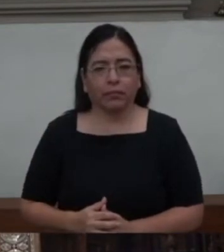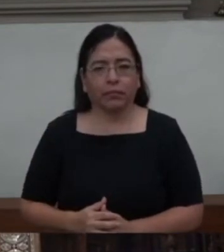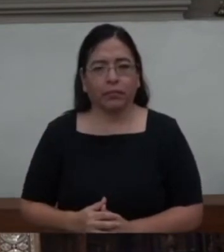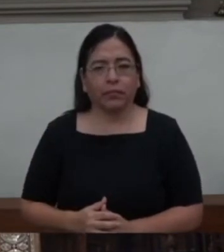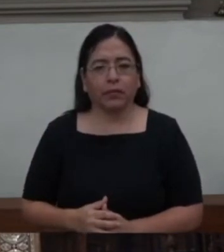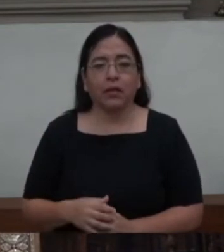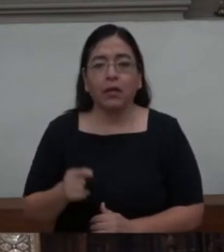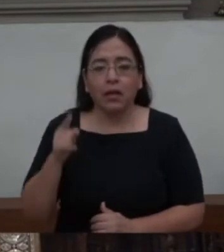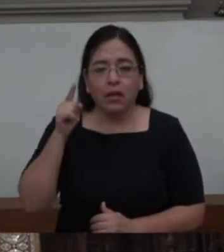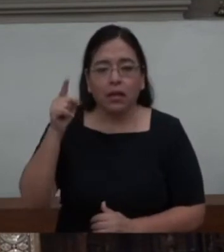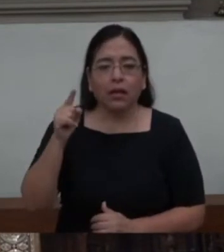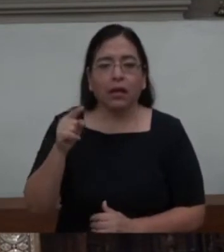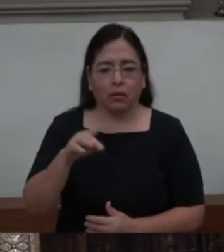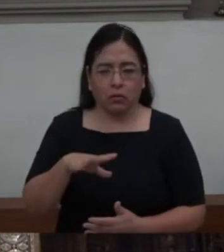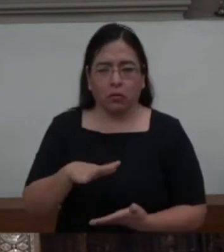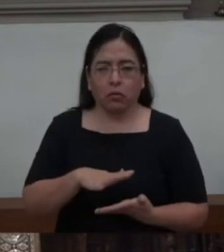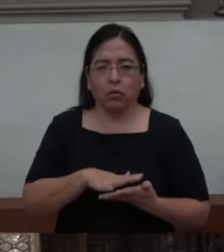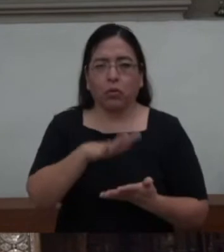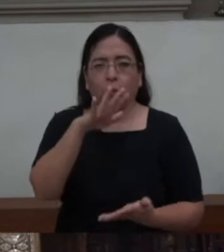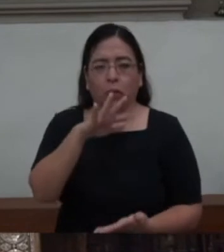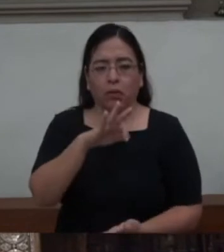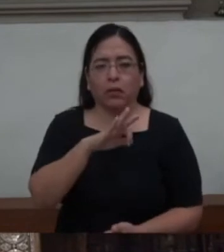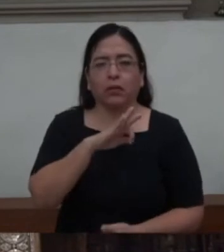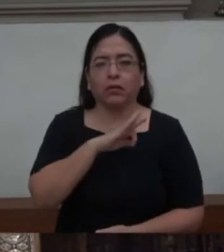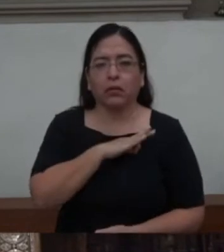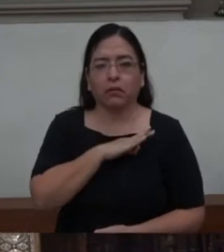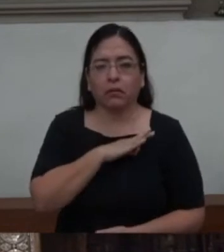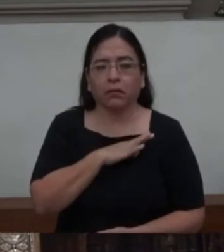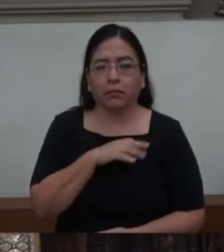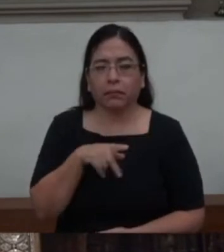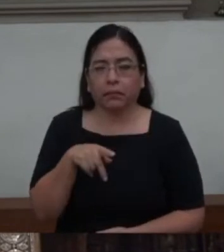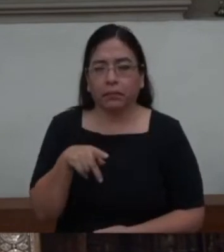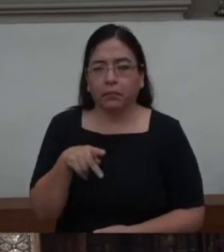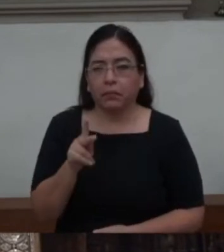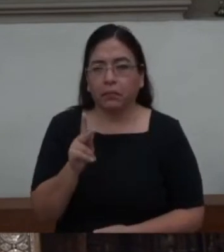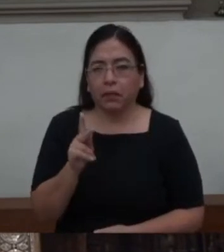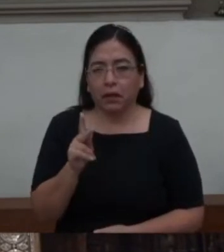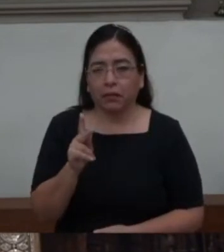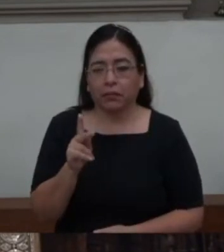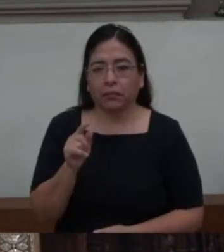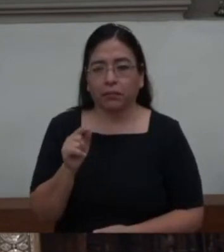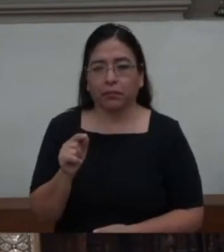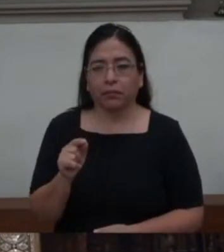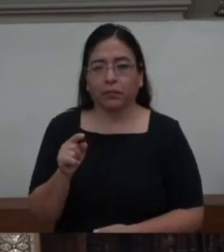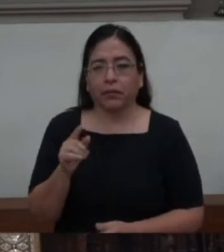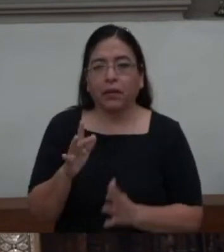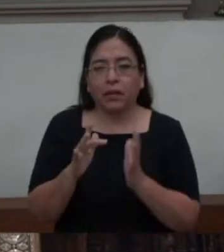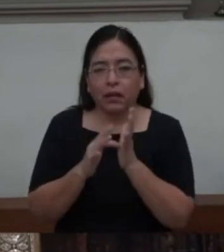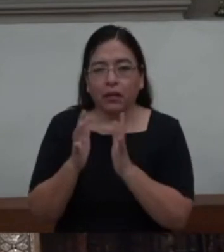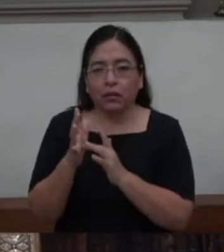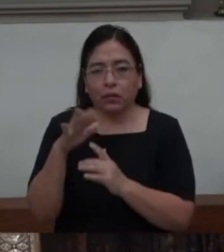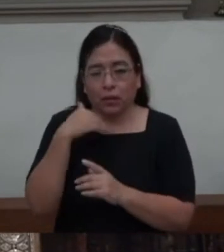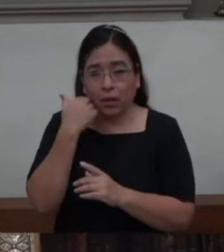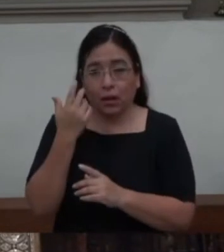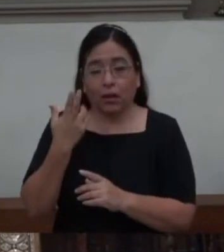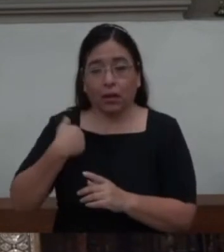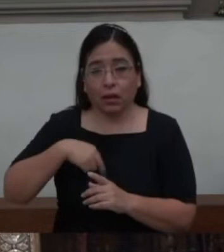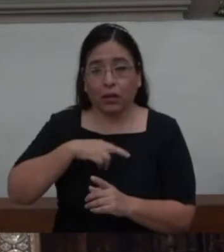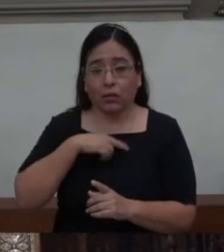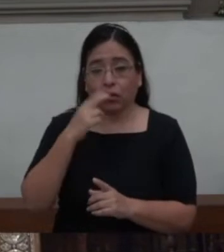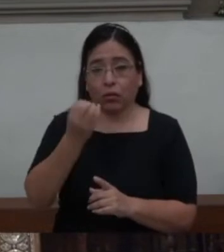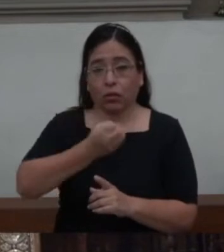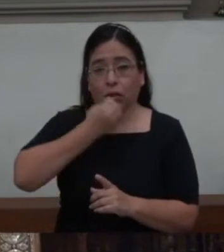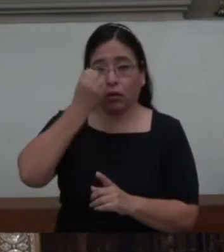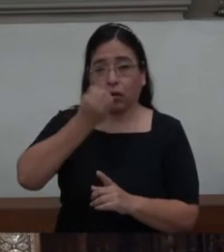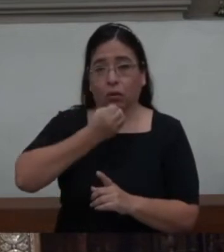crecimiento. crecimiento. Pero Él nos quiere junto a Él. Quiere